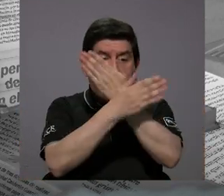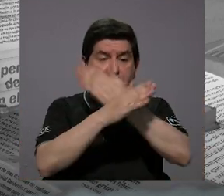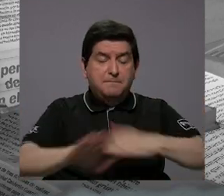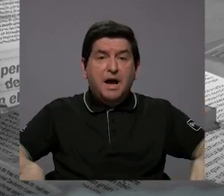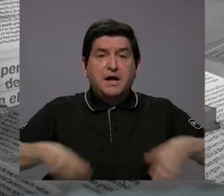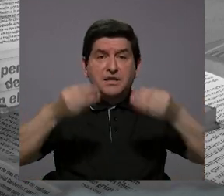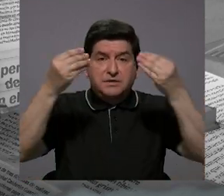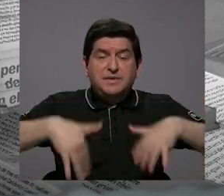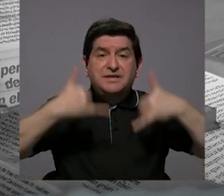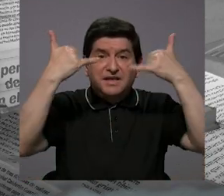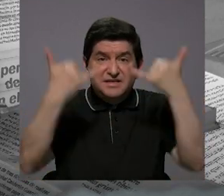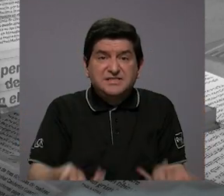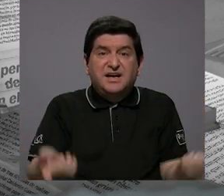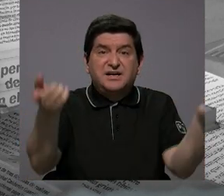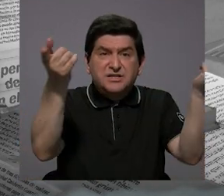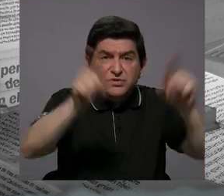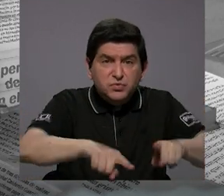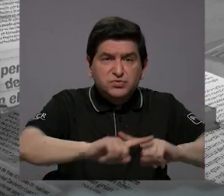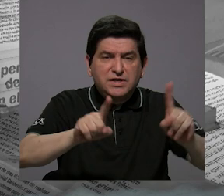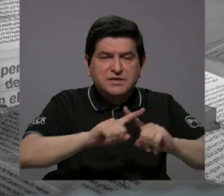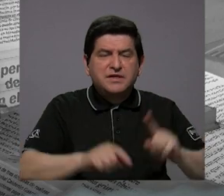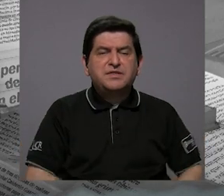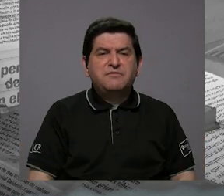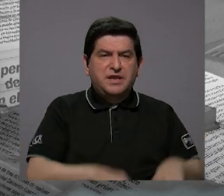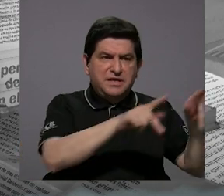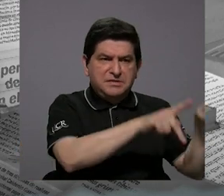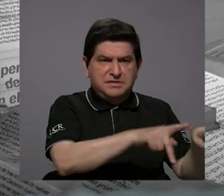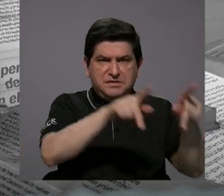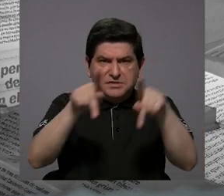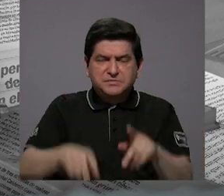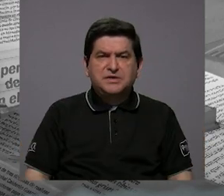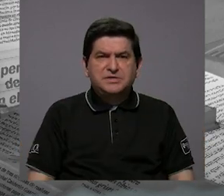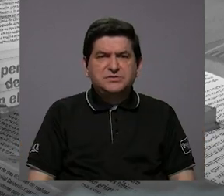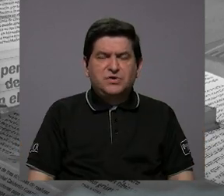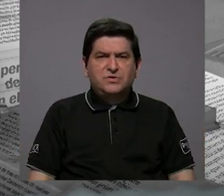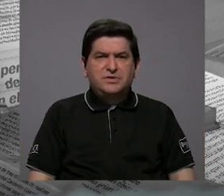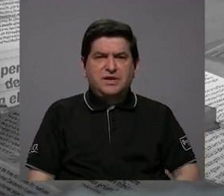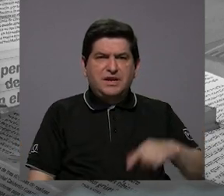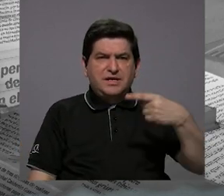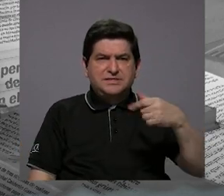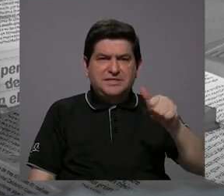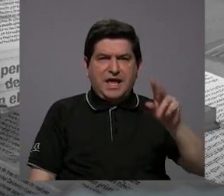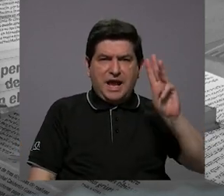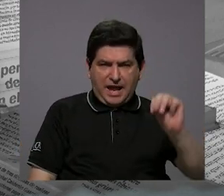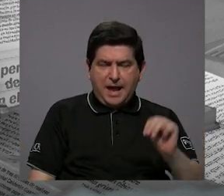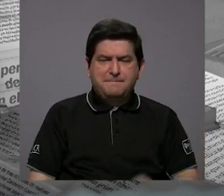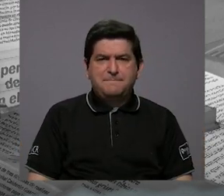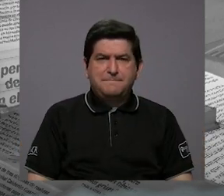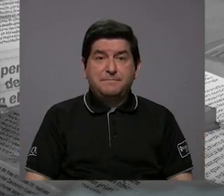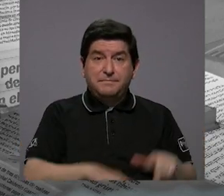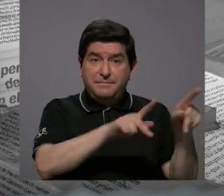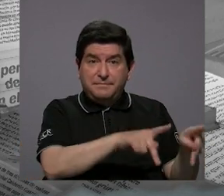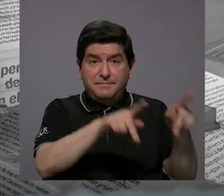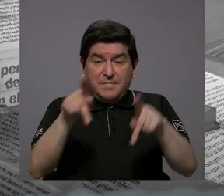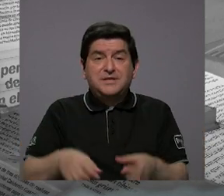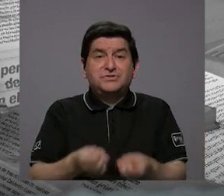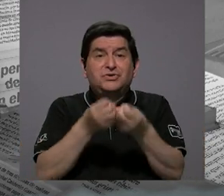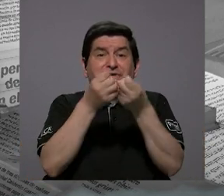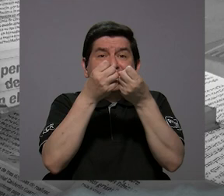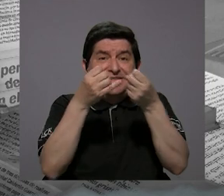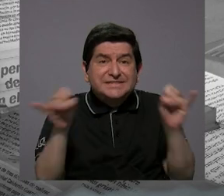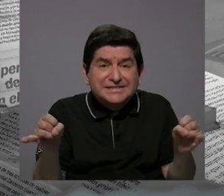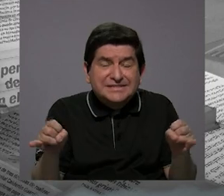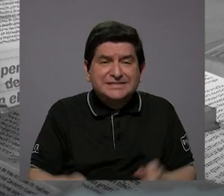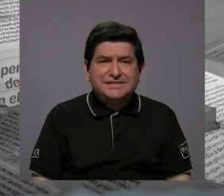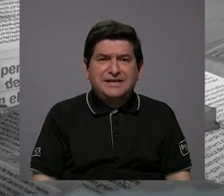paz como ya lo están perdiendo muchos vecinos del área metropolitana, en donde se han visto sin